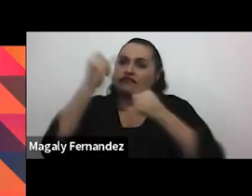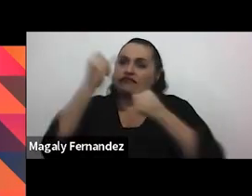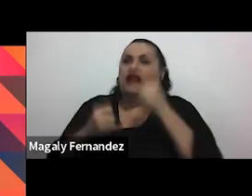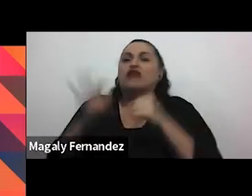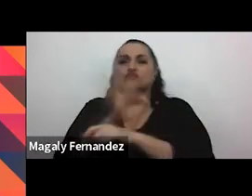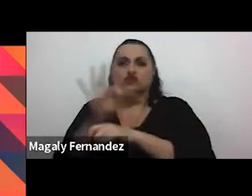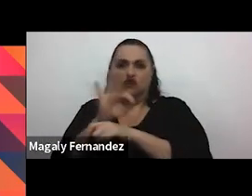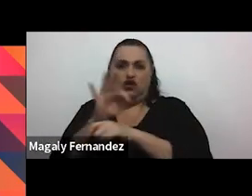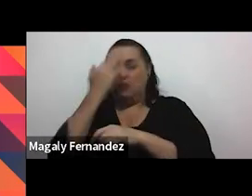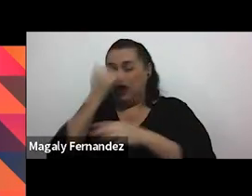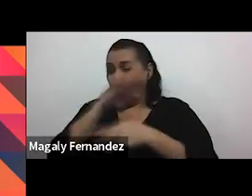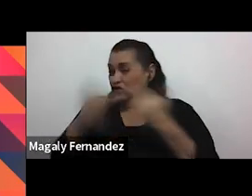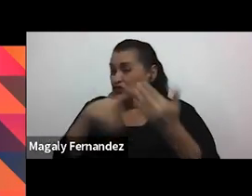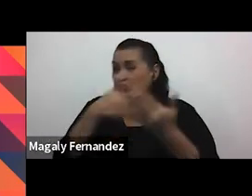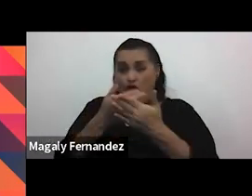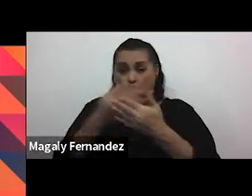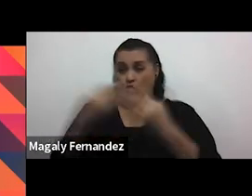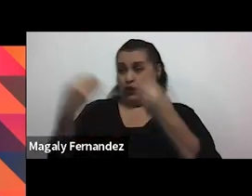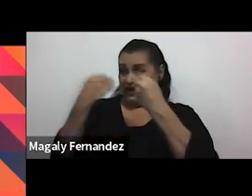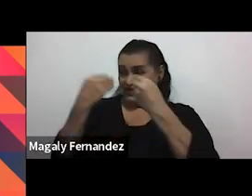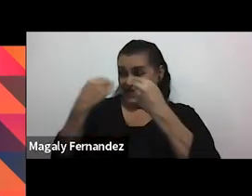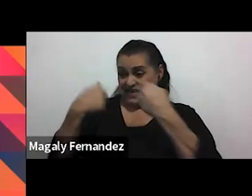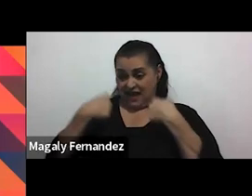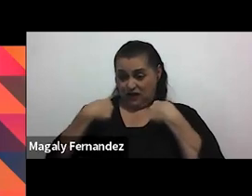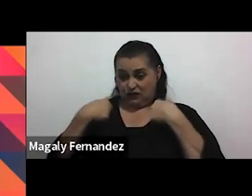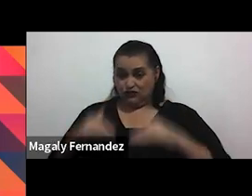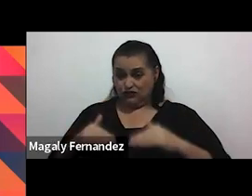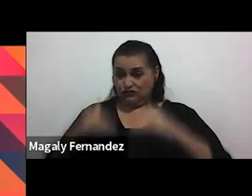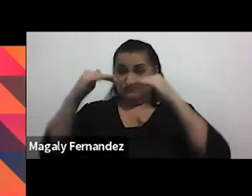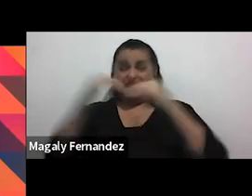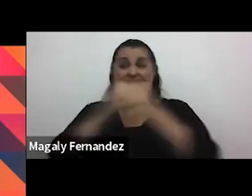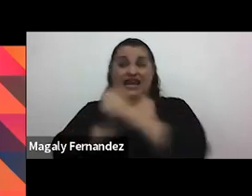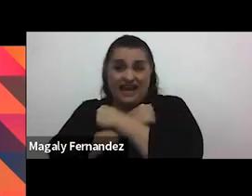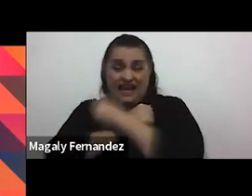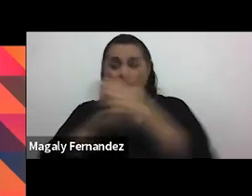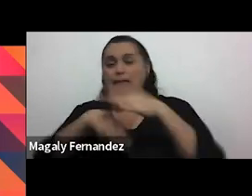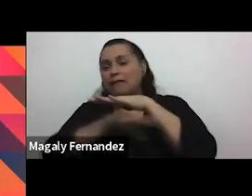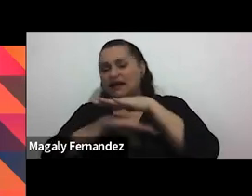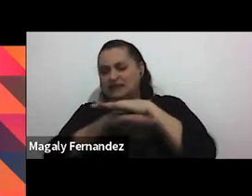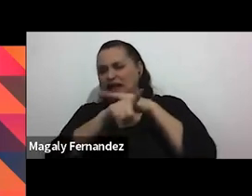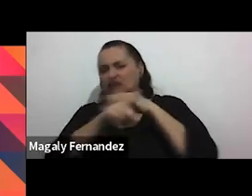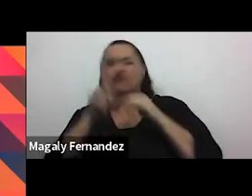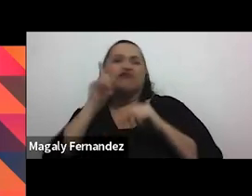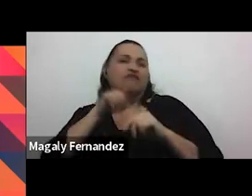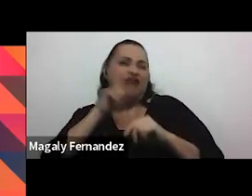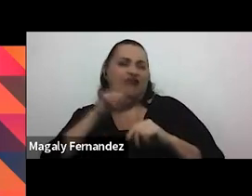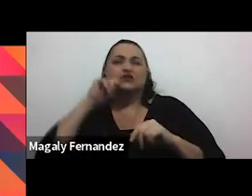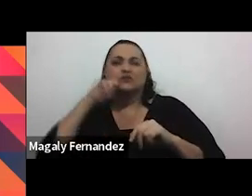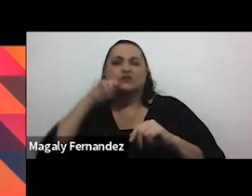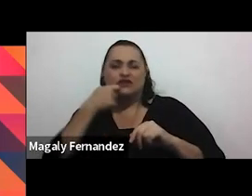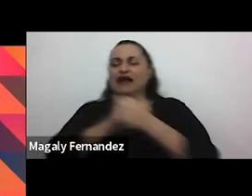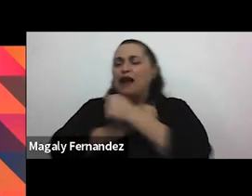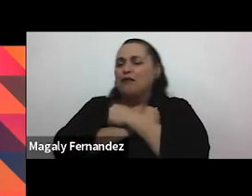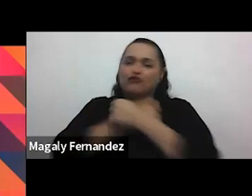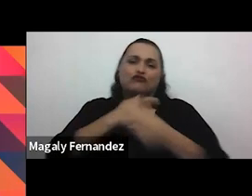todos los argumentos de todo lo que nos enseña a querer se basan básicamente en estos. En los falsos mitos del amor romántico porque nos